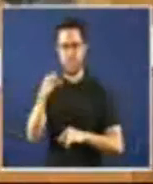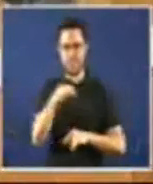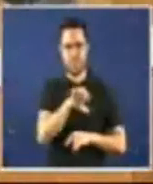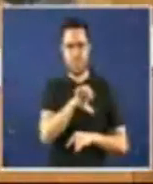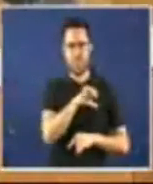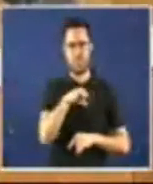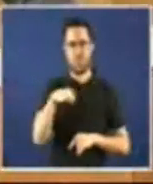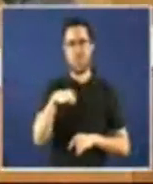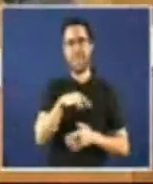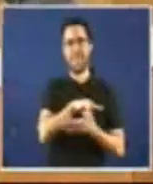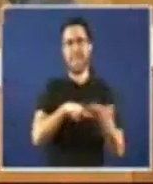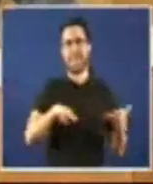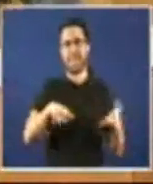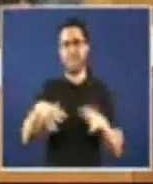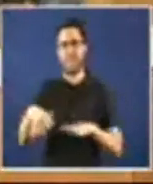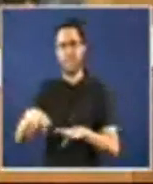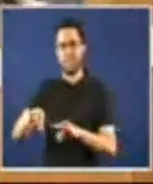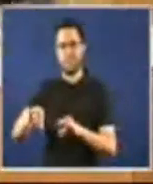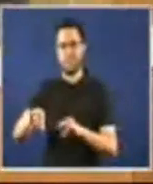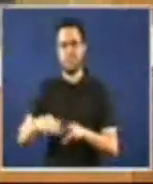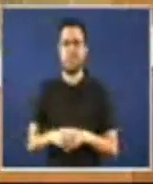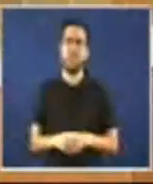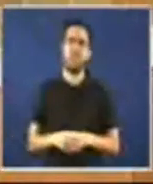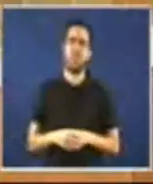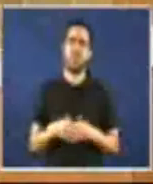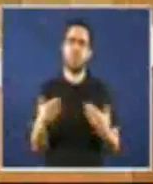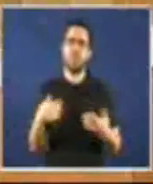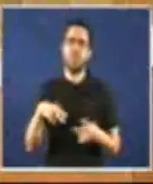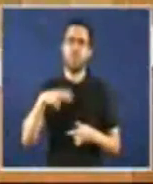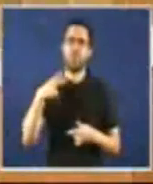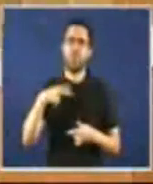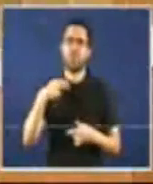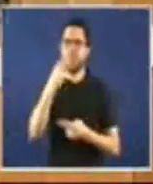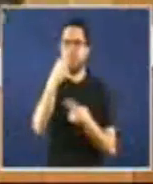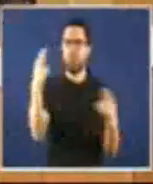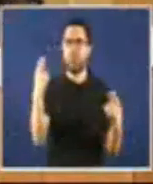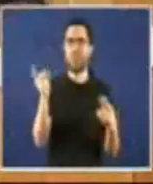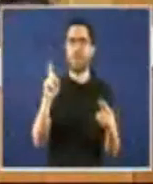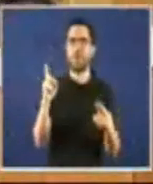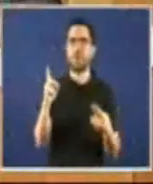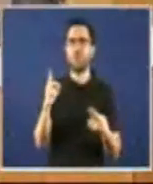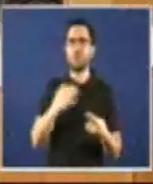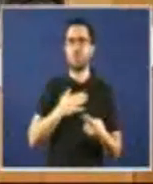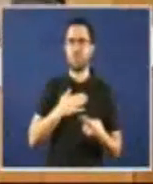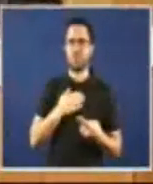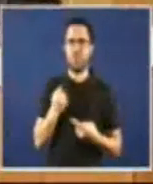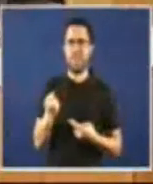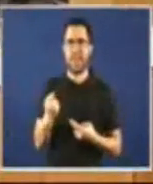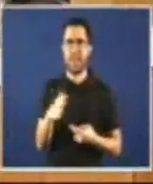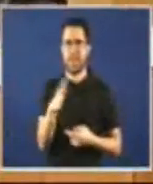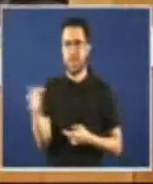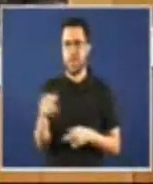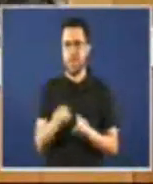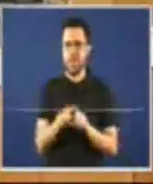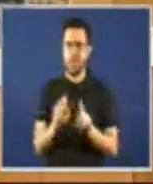porque precisamente a evolución da débeda pública non soberana revela a cara oculta